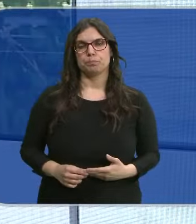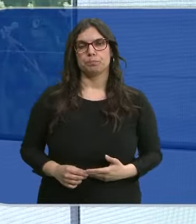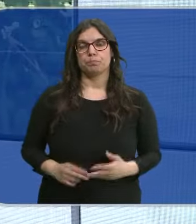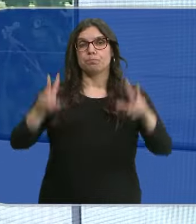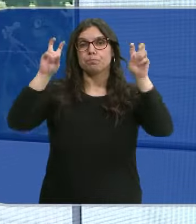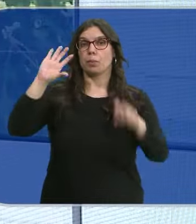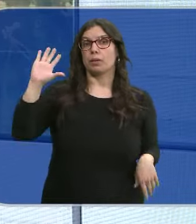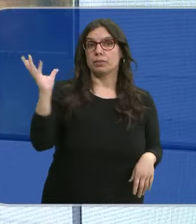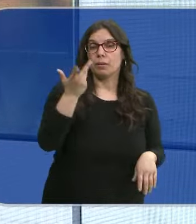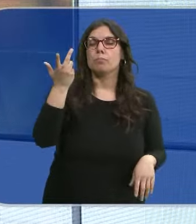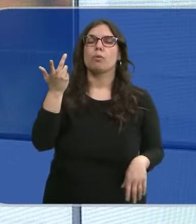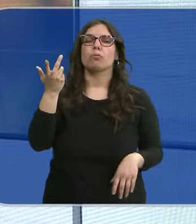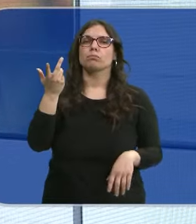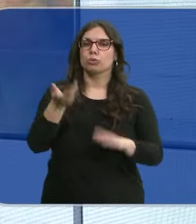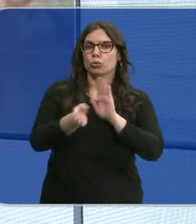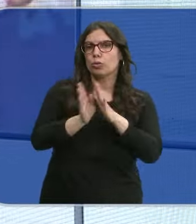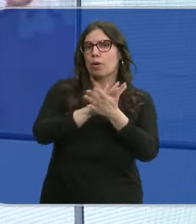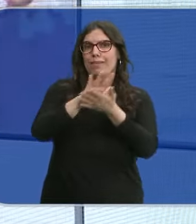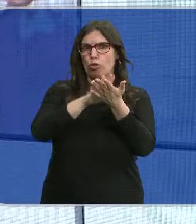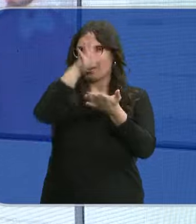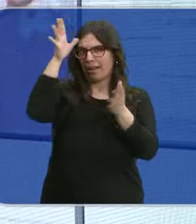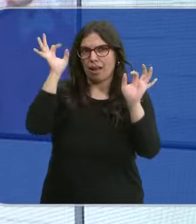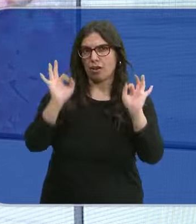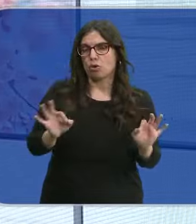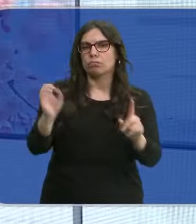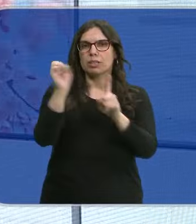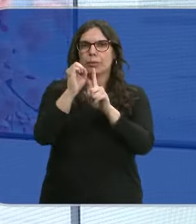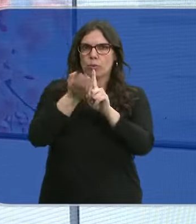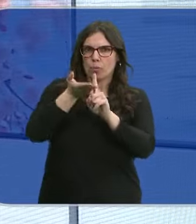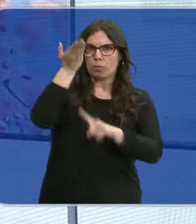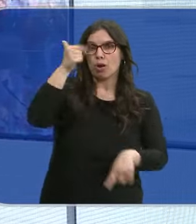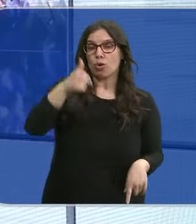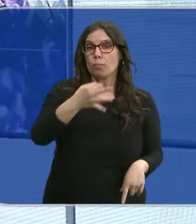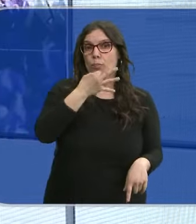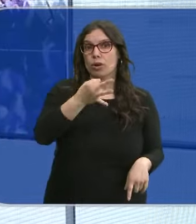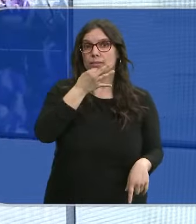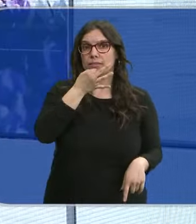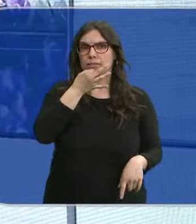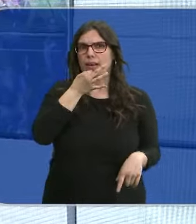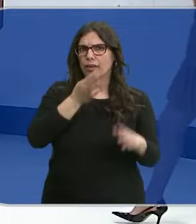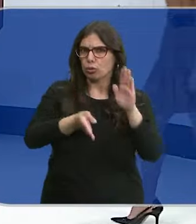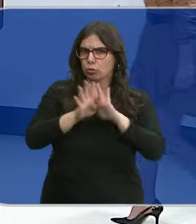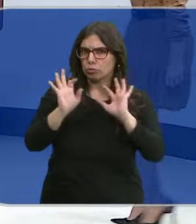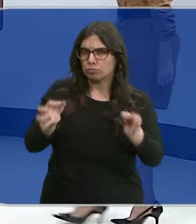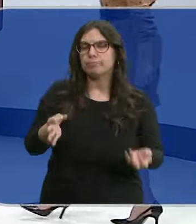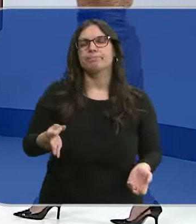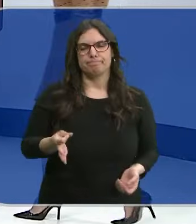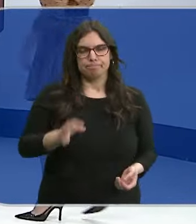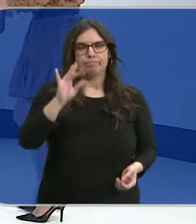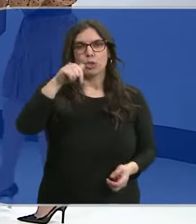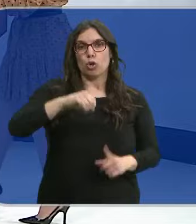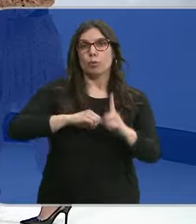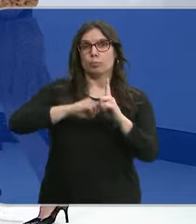En cuanto al tiempo, tenemos que seguir hablando de calor. Las temperaturas han subido y esta tarde se mantendrá la tendencia. Silvia. Sí, las